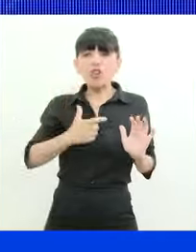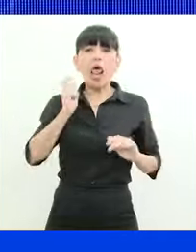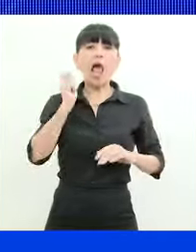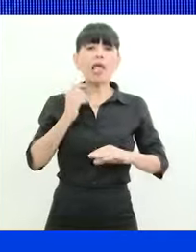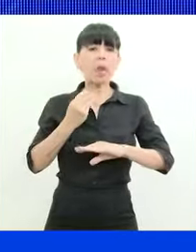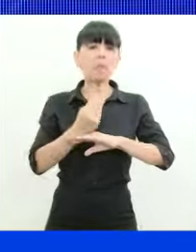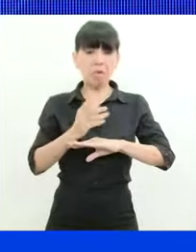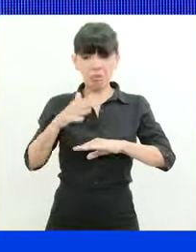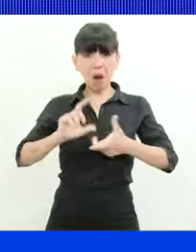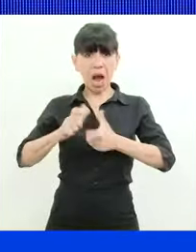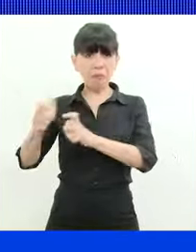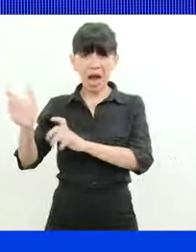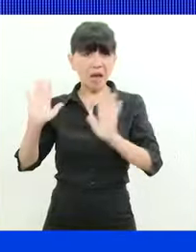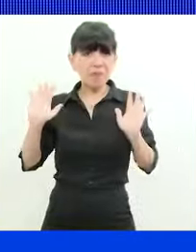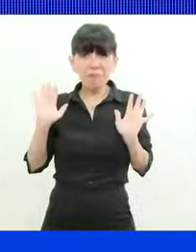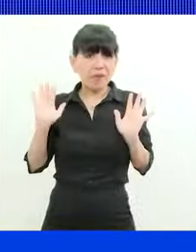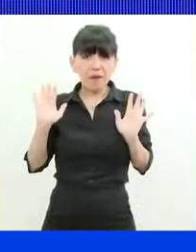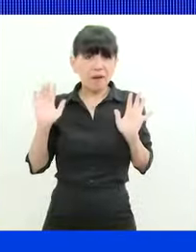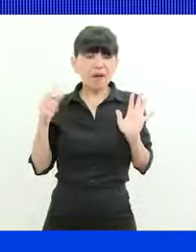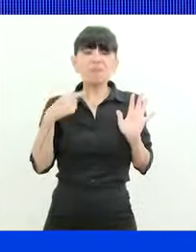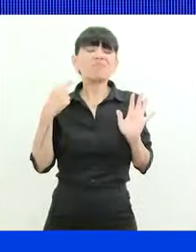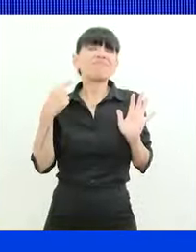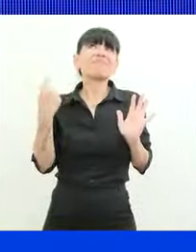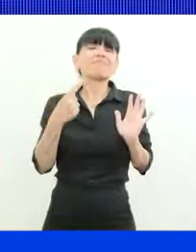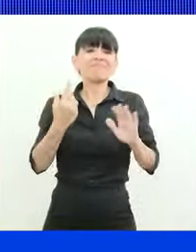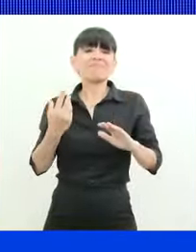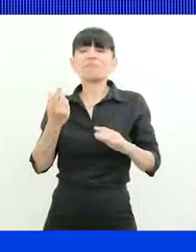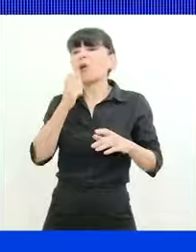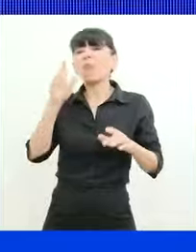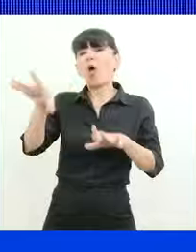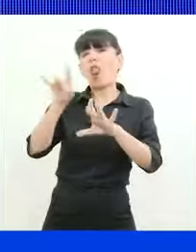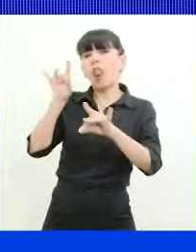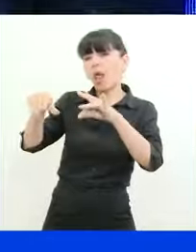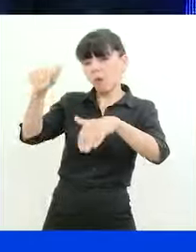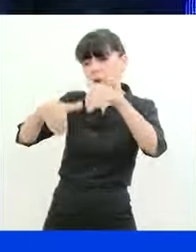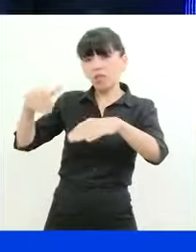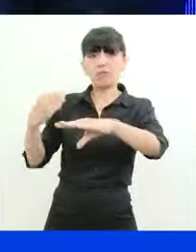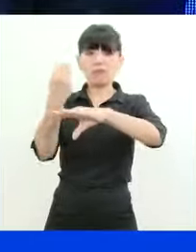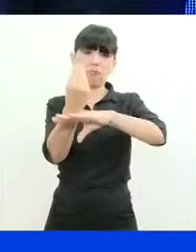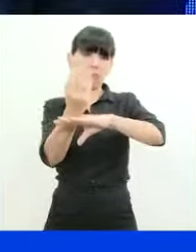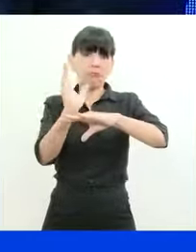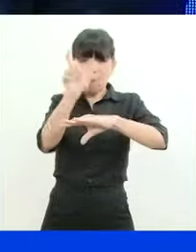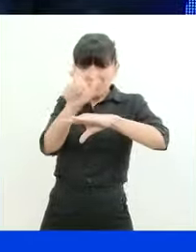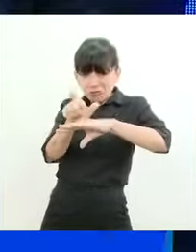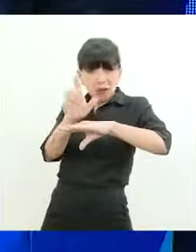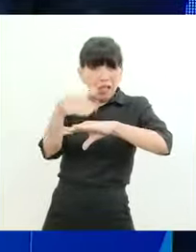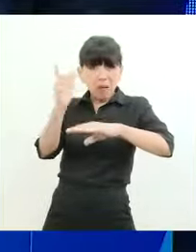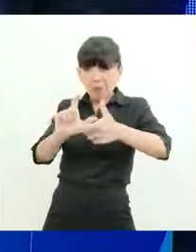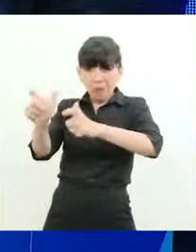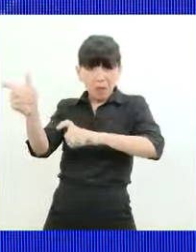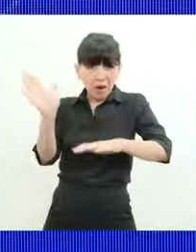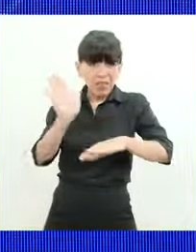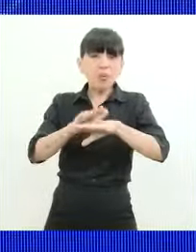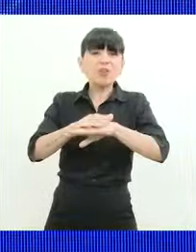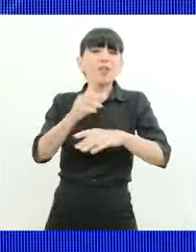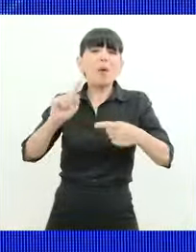nosotros, digamos, somos inquilinos de responsabilidades, de oficinas con responsabilidades políticas